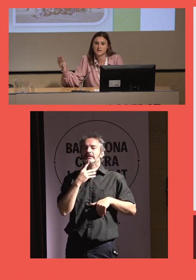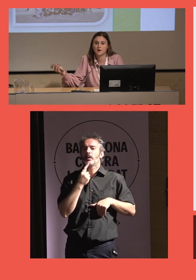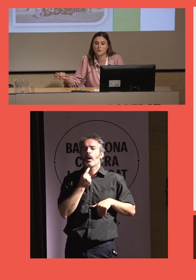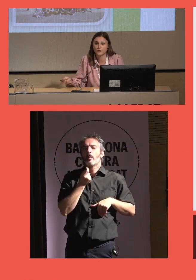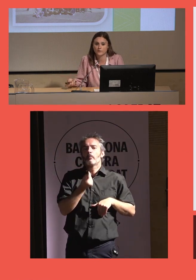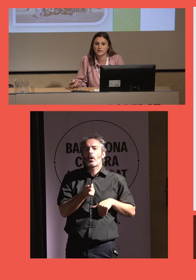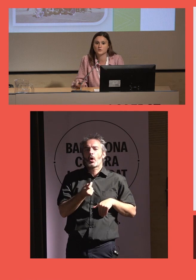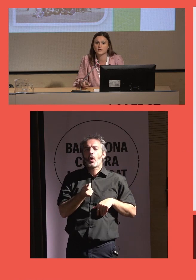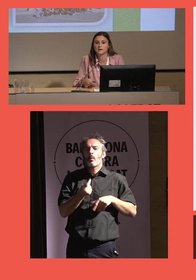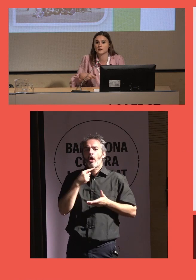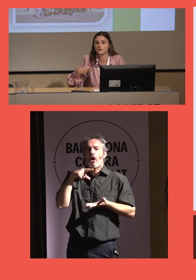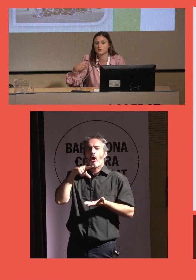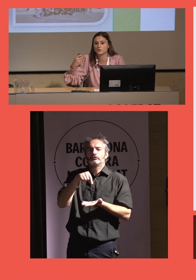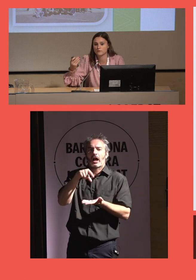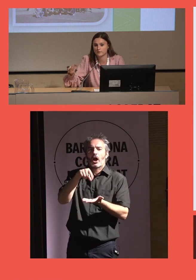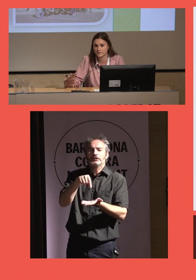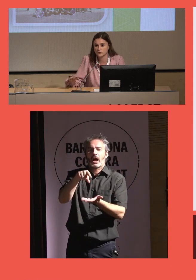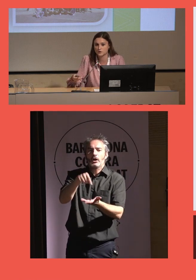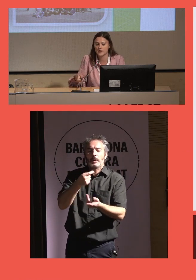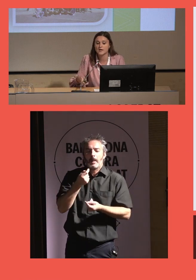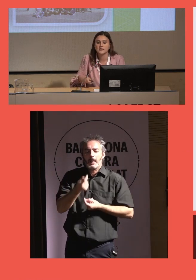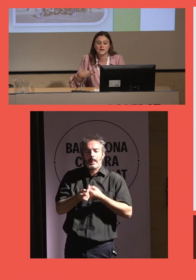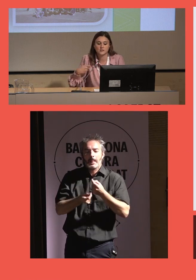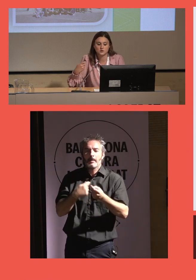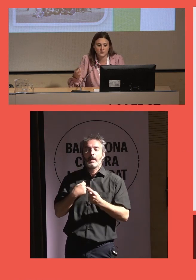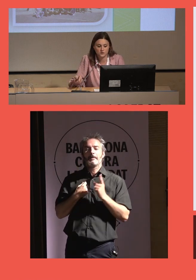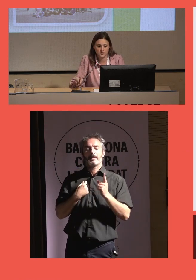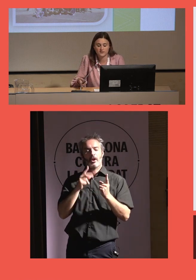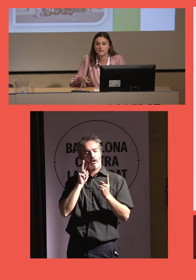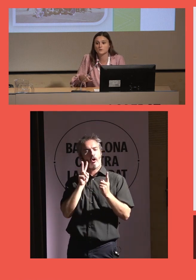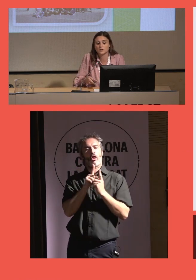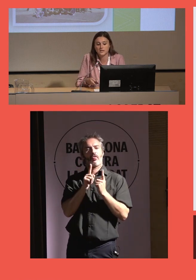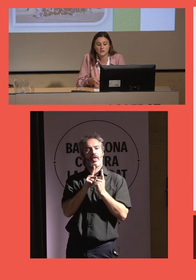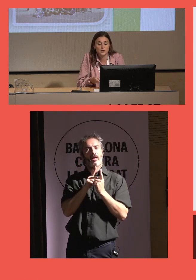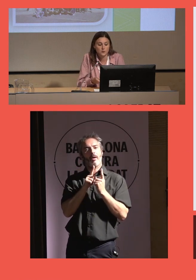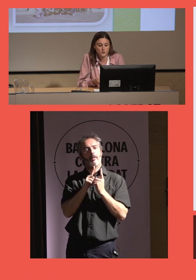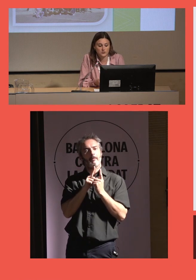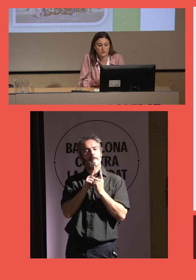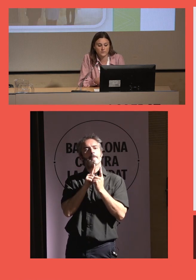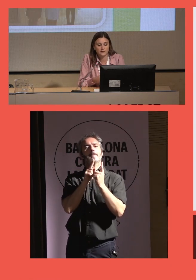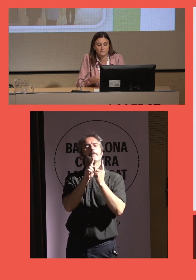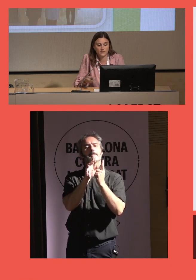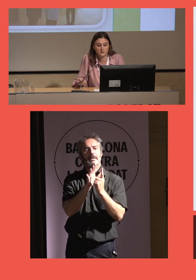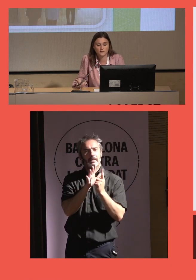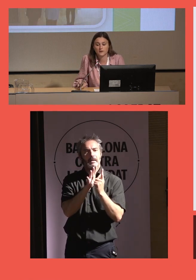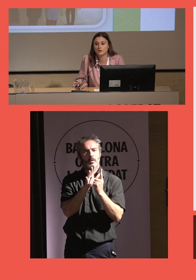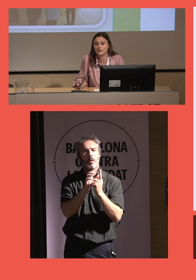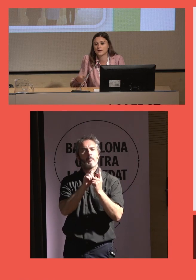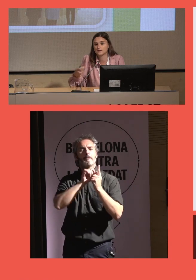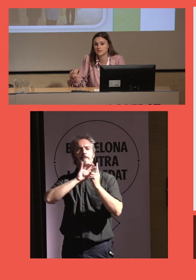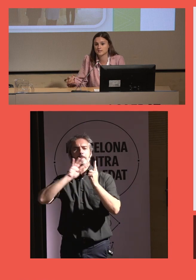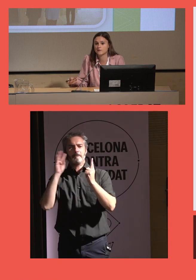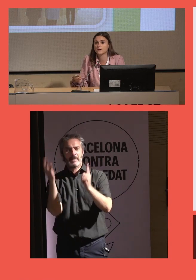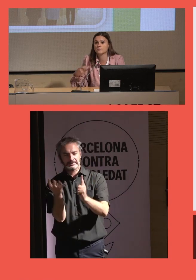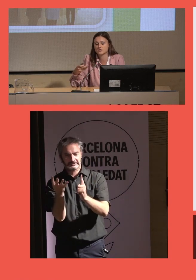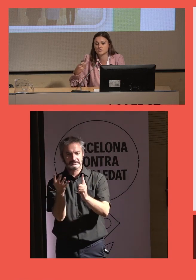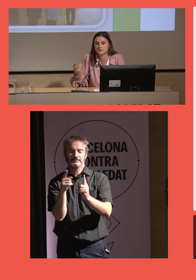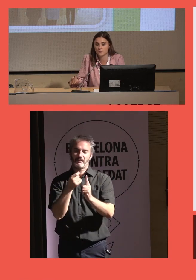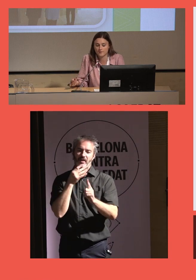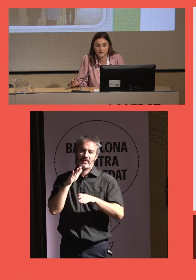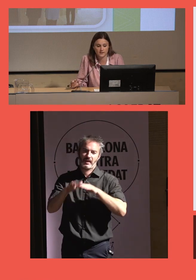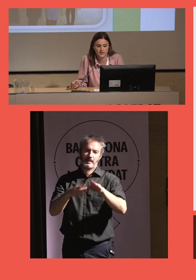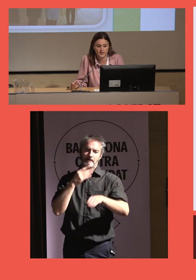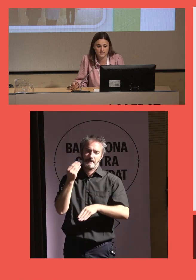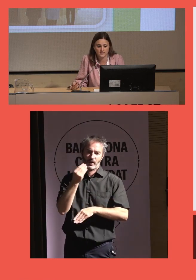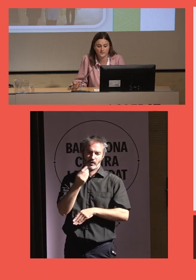si llevas a cabo un proceso en el que primero conoce a una persona, crean esos lazos afectivos y posteriormente va participando en actividades de la ciudad, pues